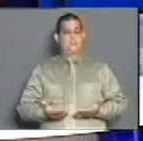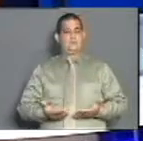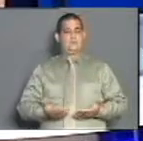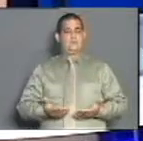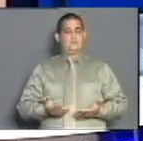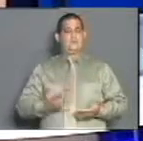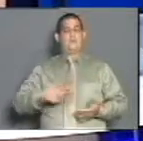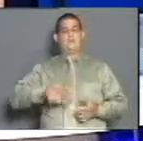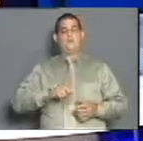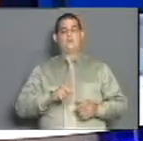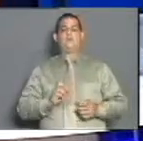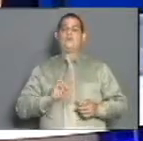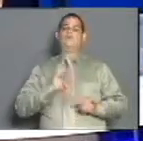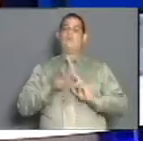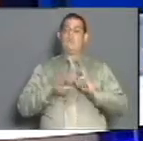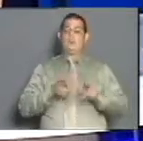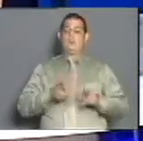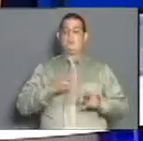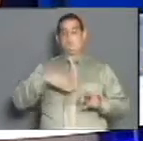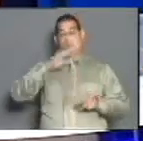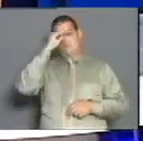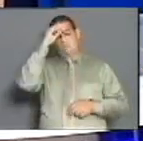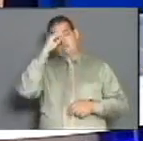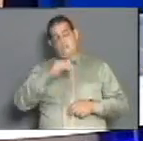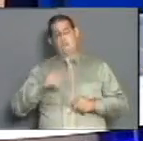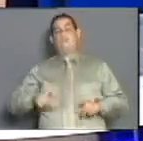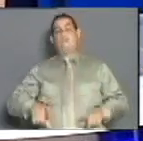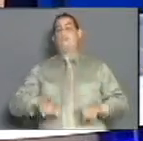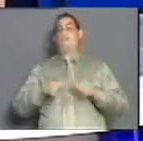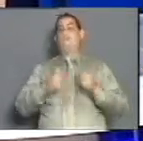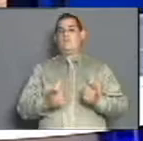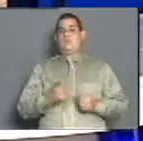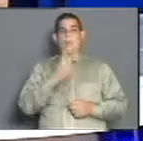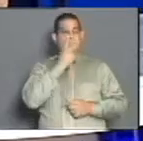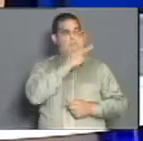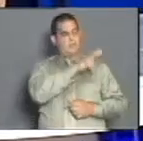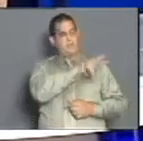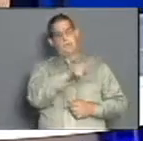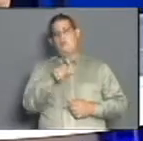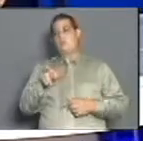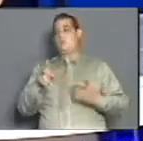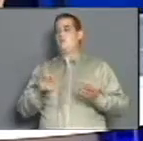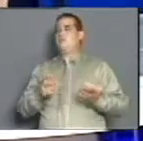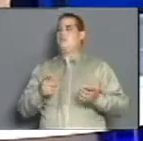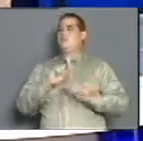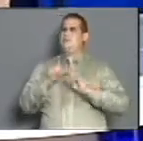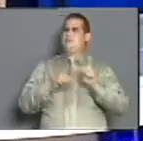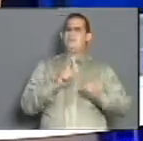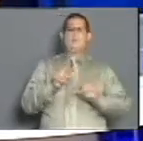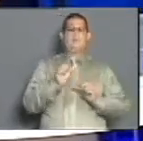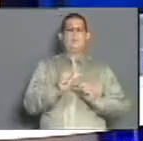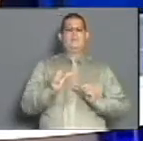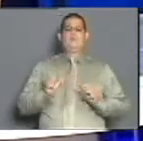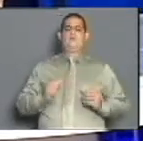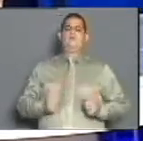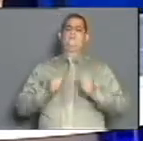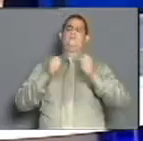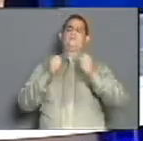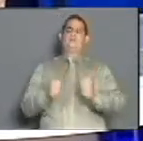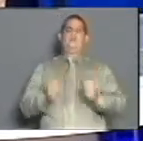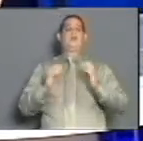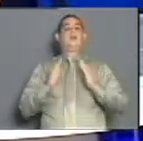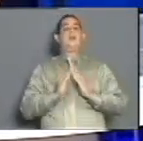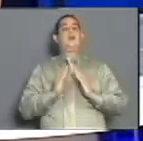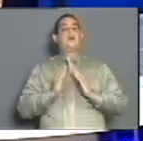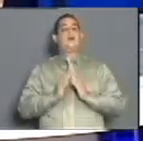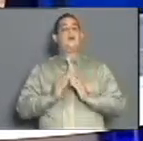más cosas. Cumplir con las medidas y salud y rastrear casos, pesquisar casos. las personas, quedarse en la casa si son contactos de un caso